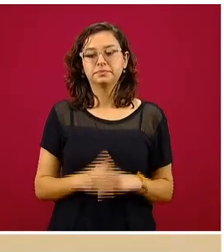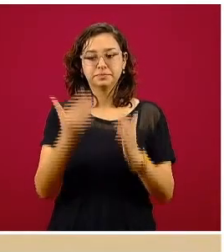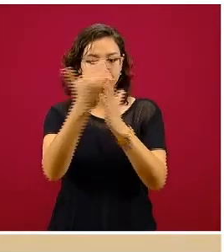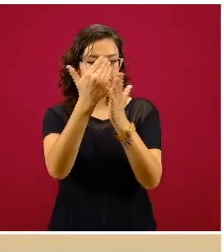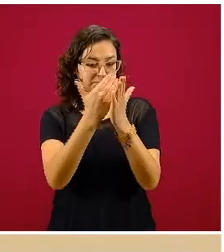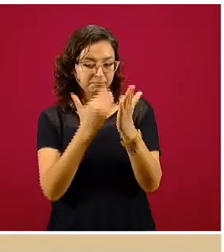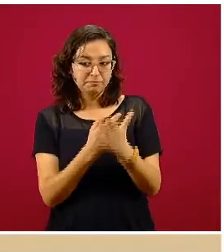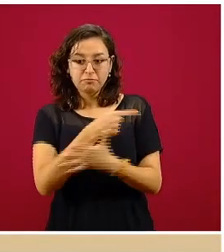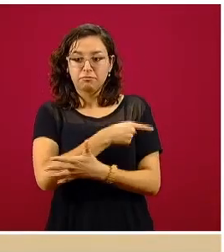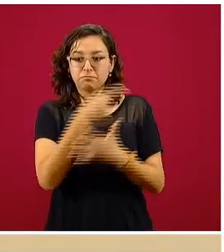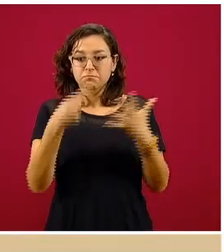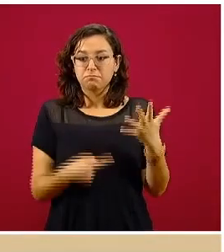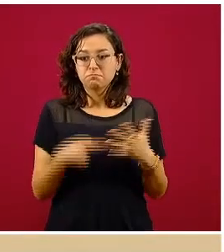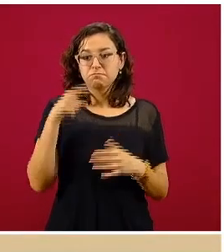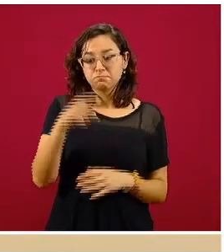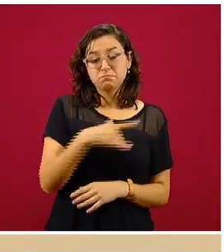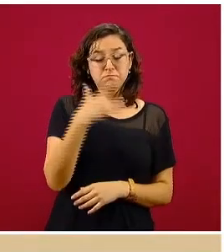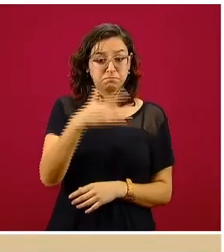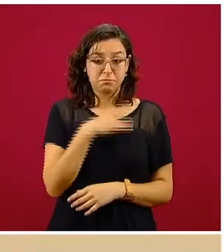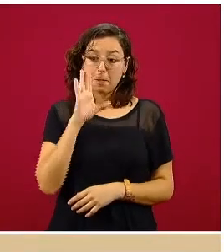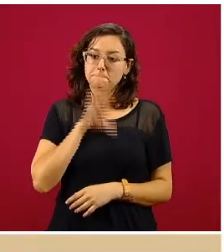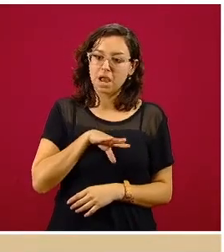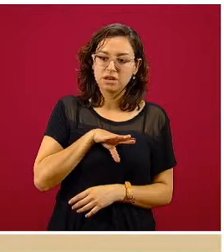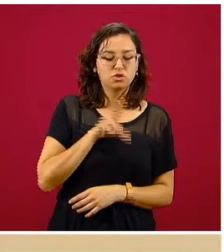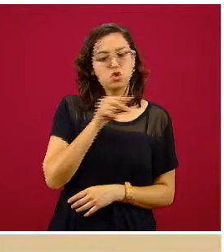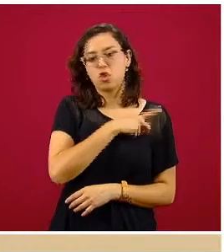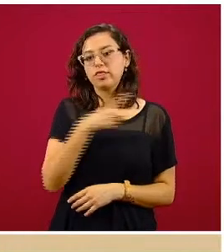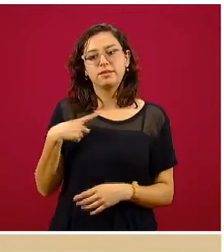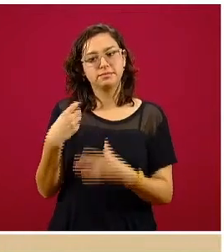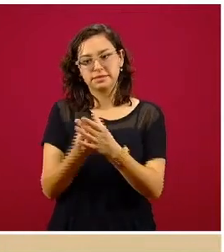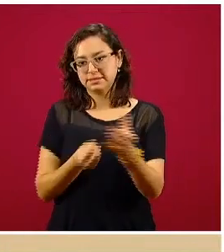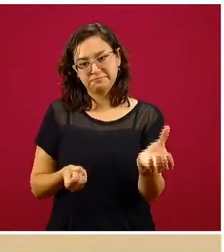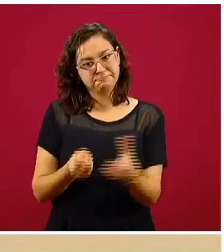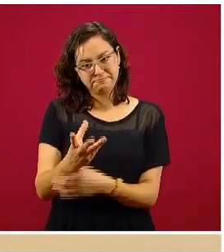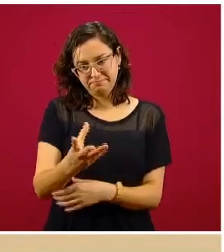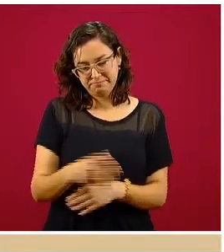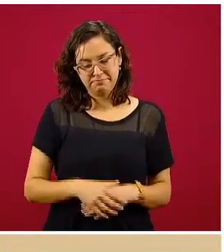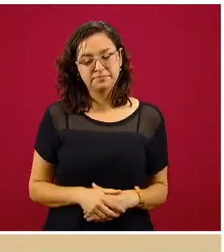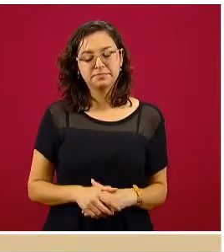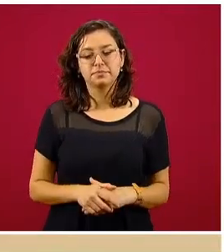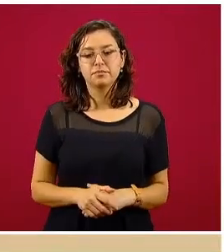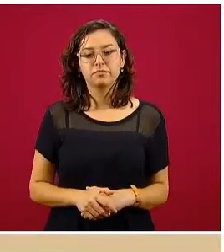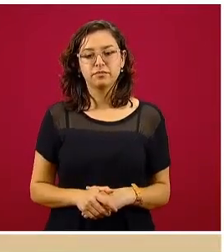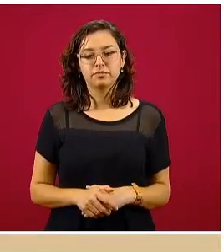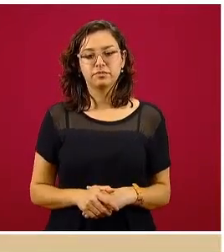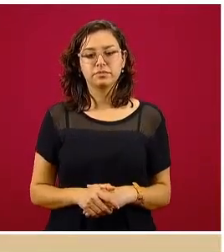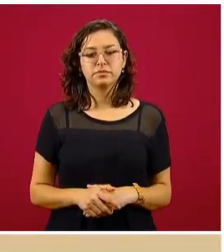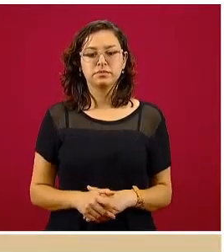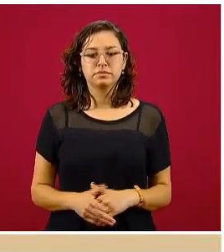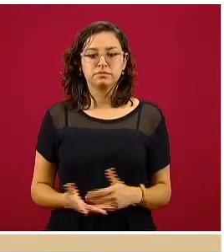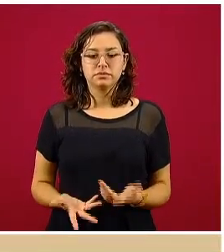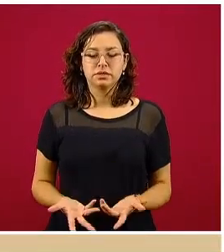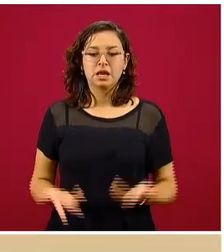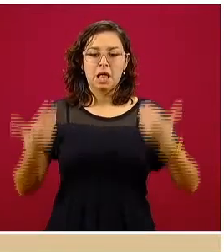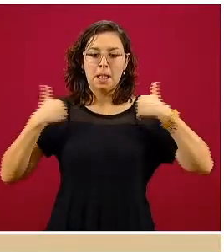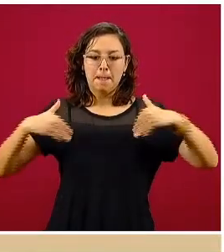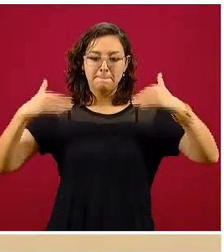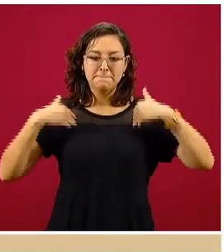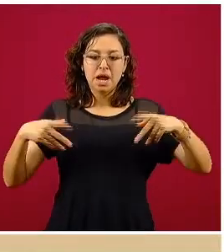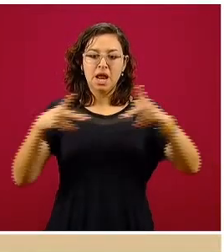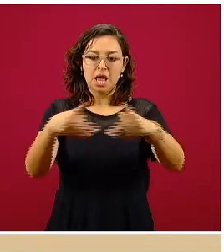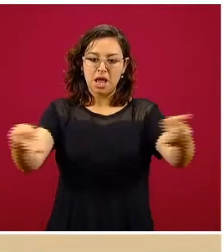protocolo de una persona con sintomatología y por lo tanto no debería de prestar el servicio. Los parques, plazas